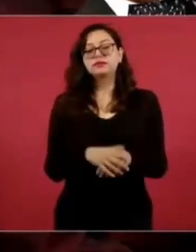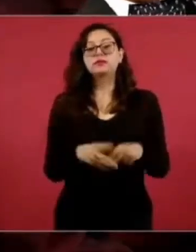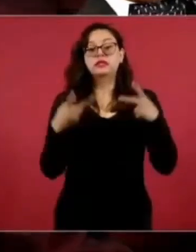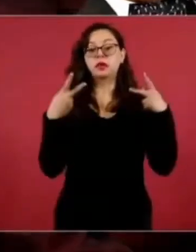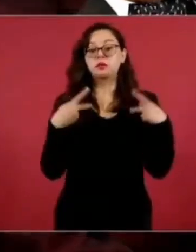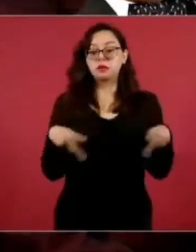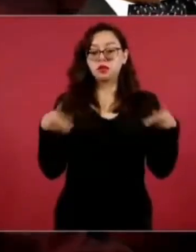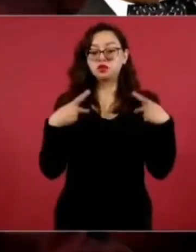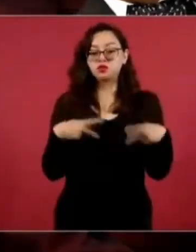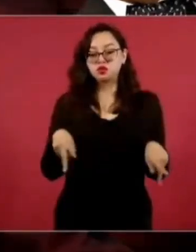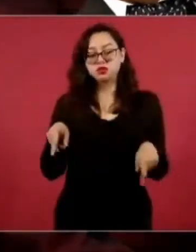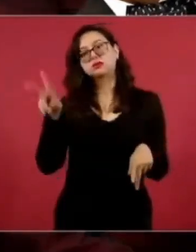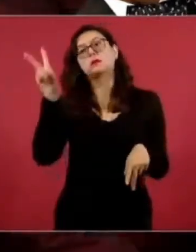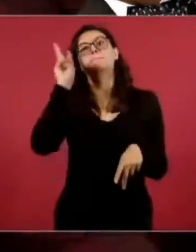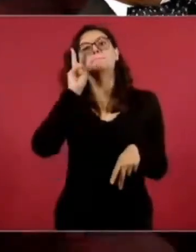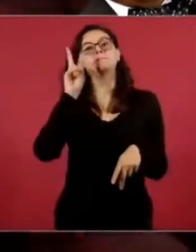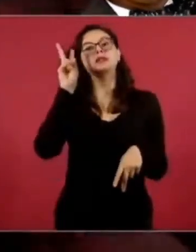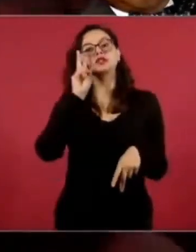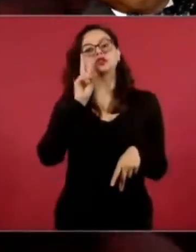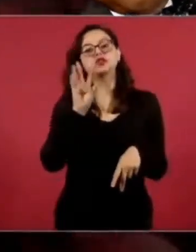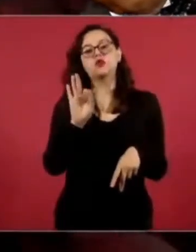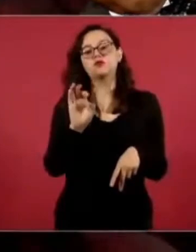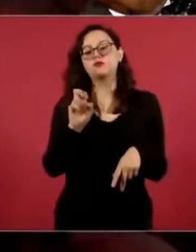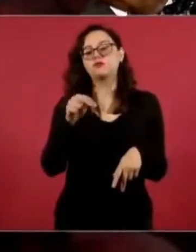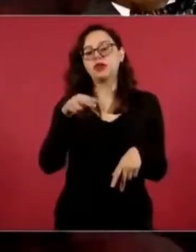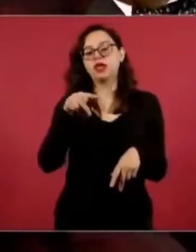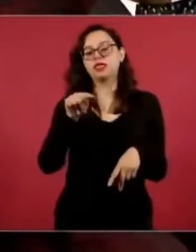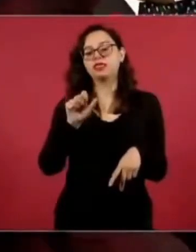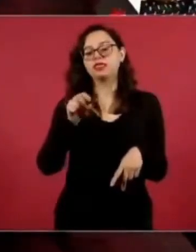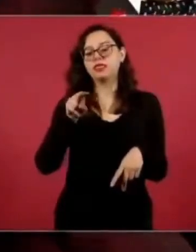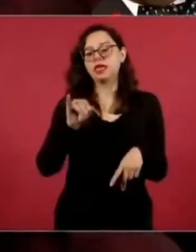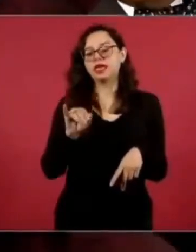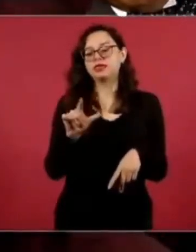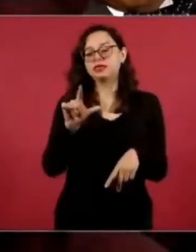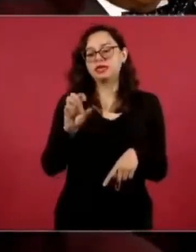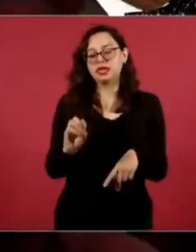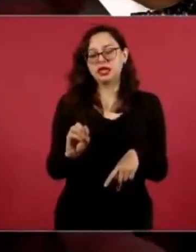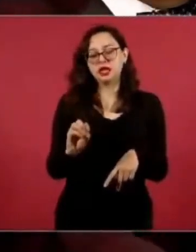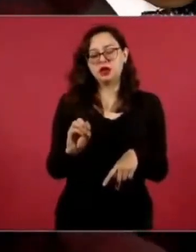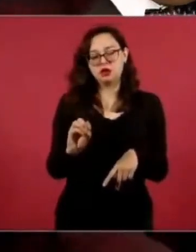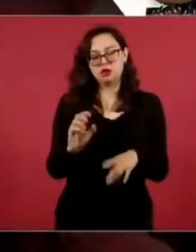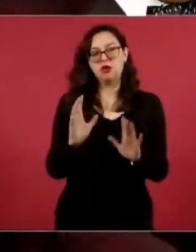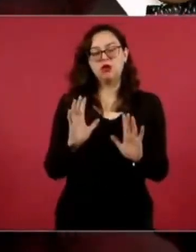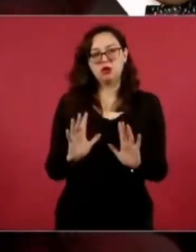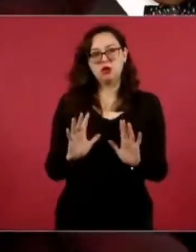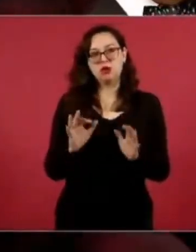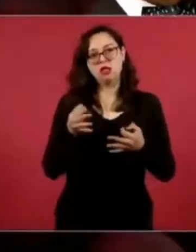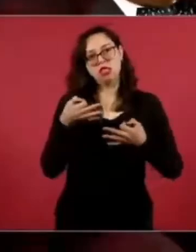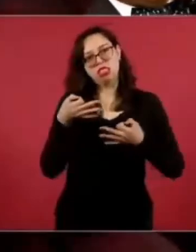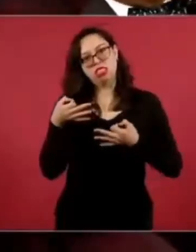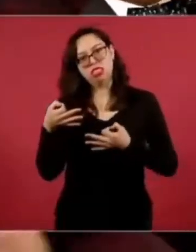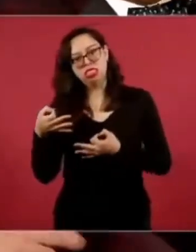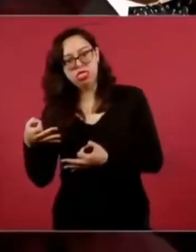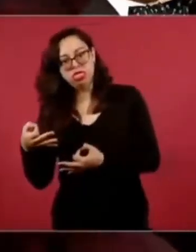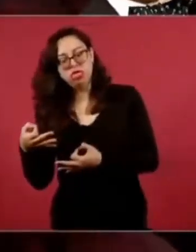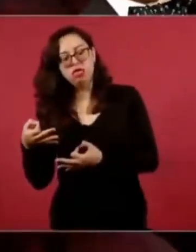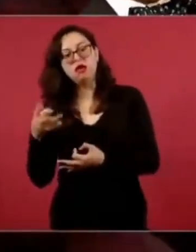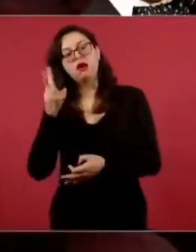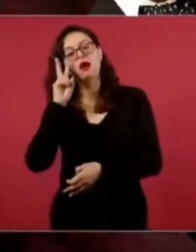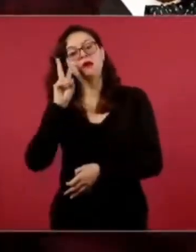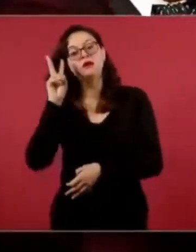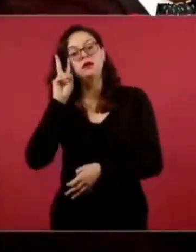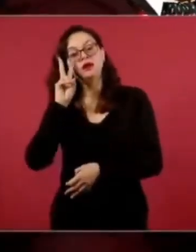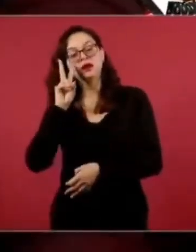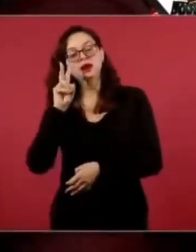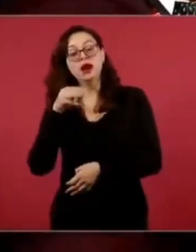En septiembre pasado, estoy recordando lo que pasó, debido a esas intervenciones